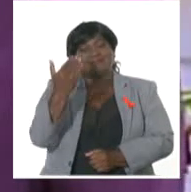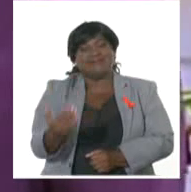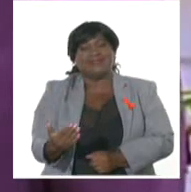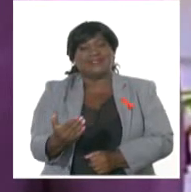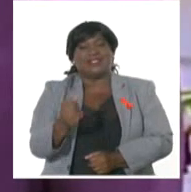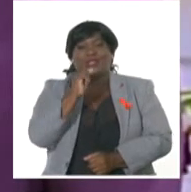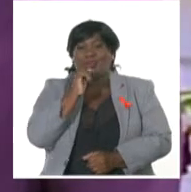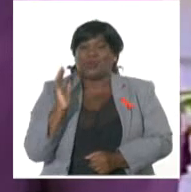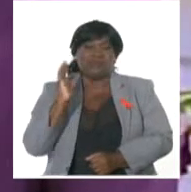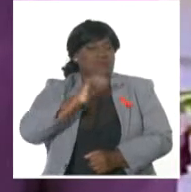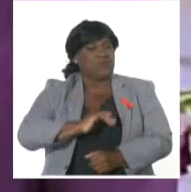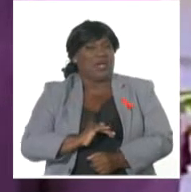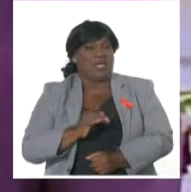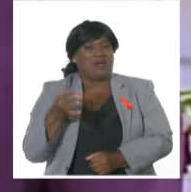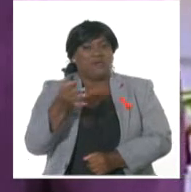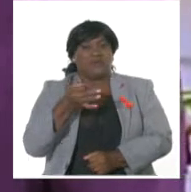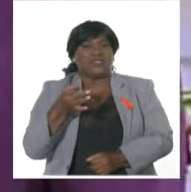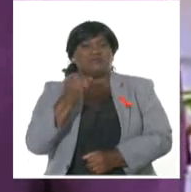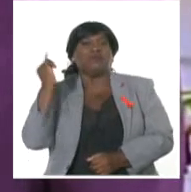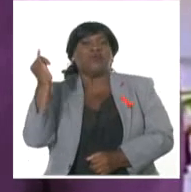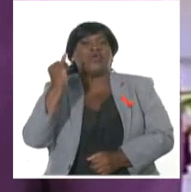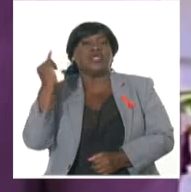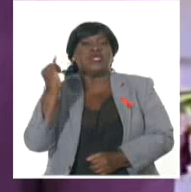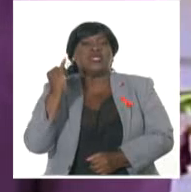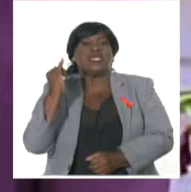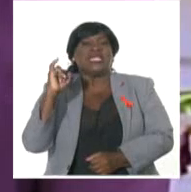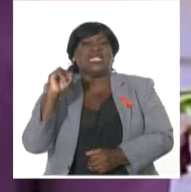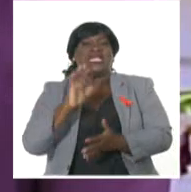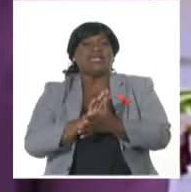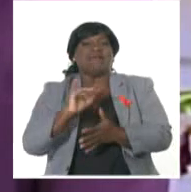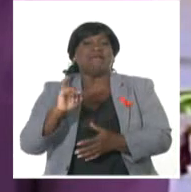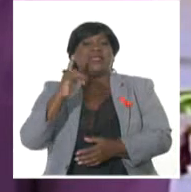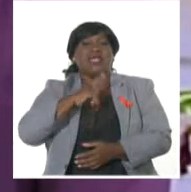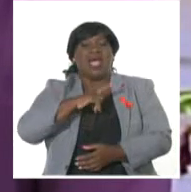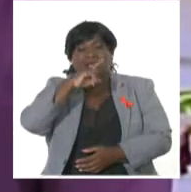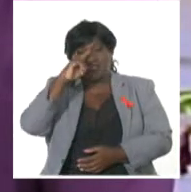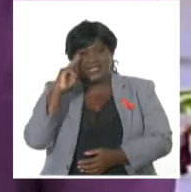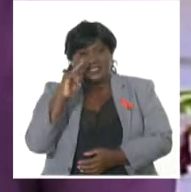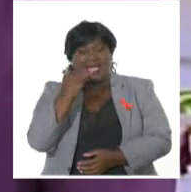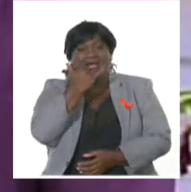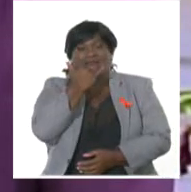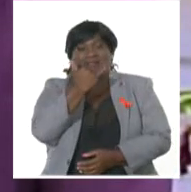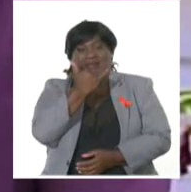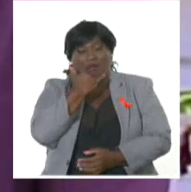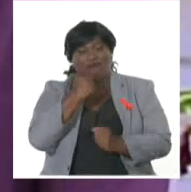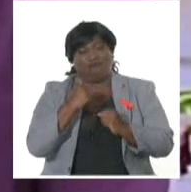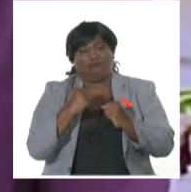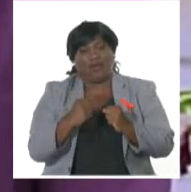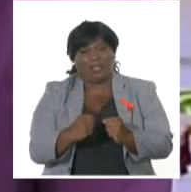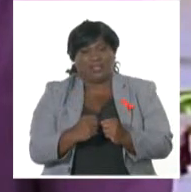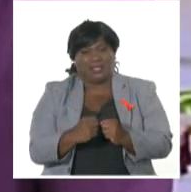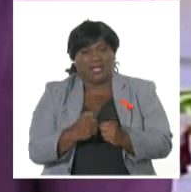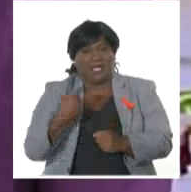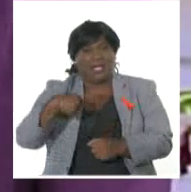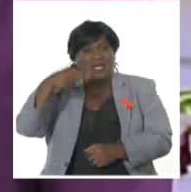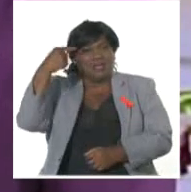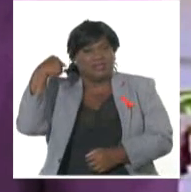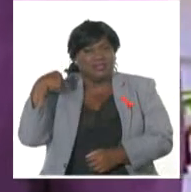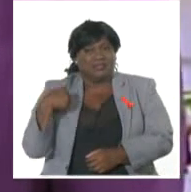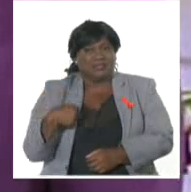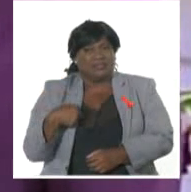la menor duda. Y el municipio de Imeas, uno de los más afectados tras el paso de Oscar, ayer, bueno, pues fueron